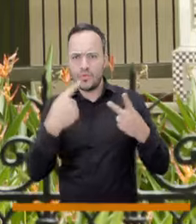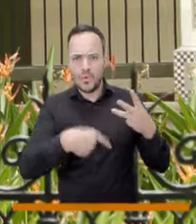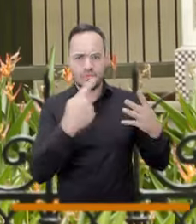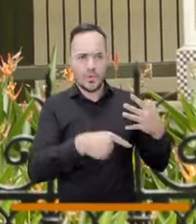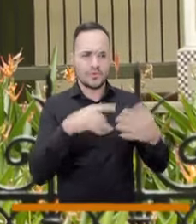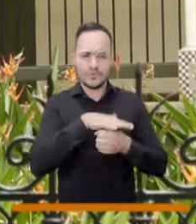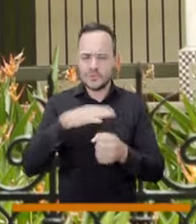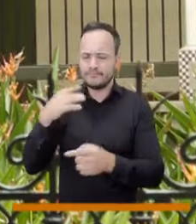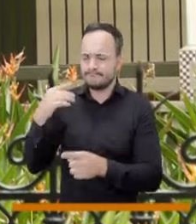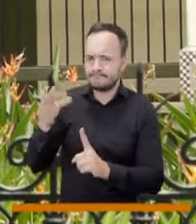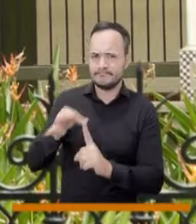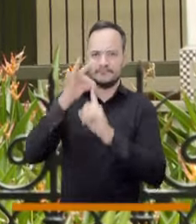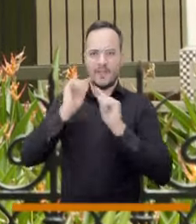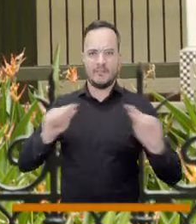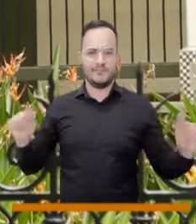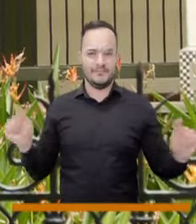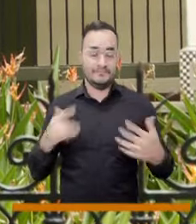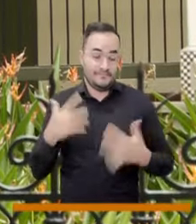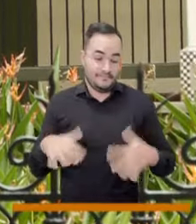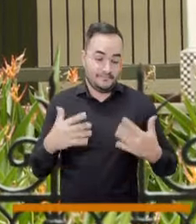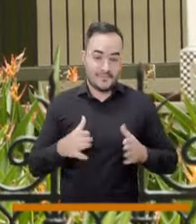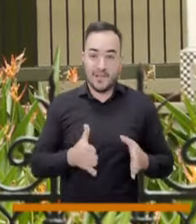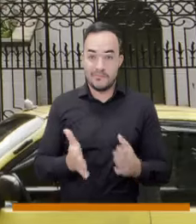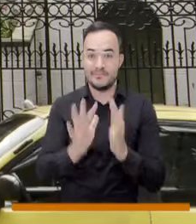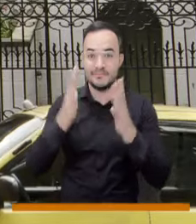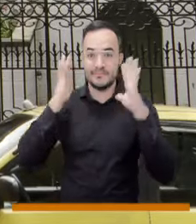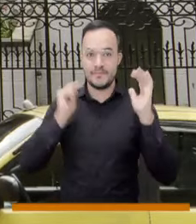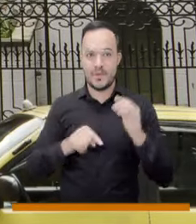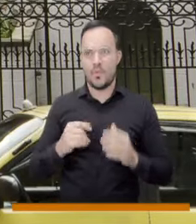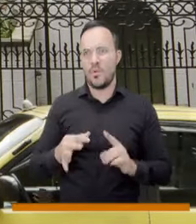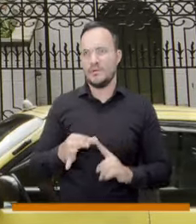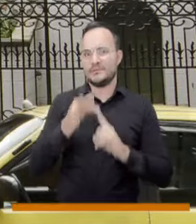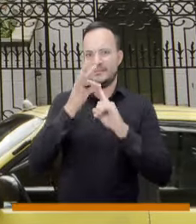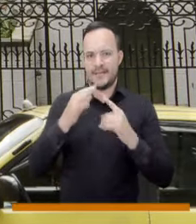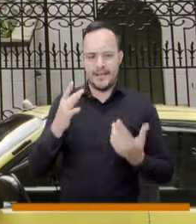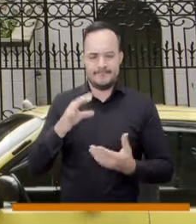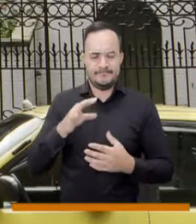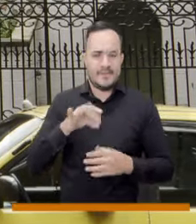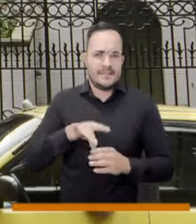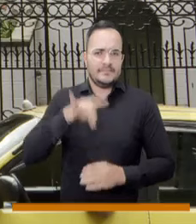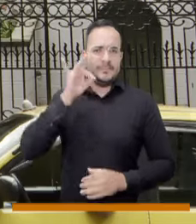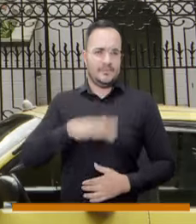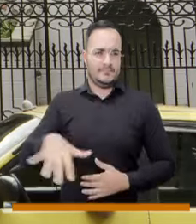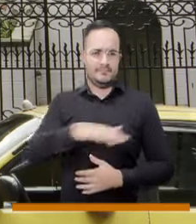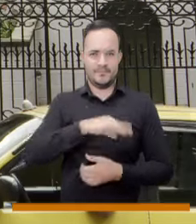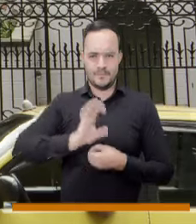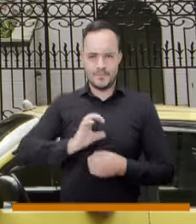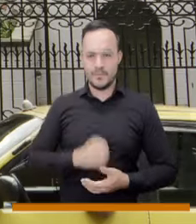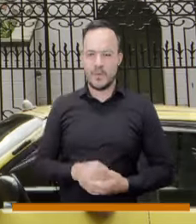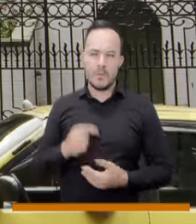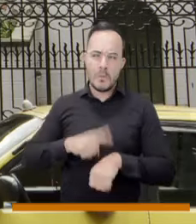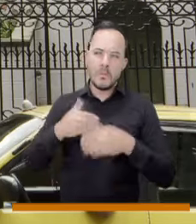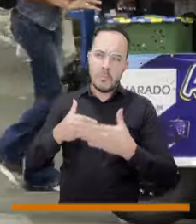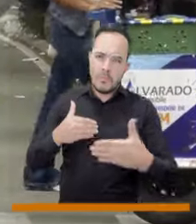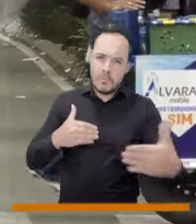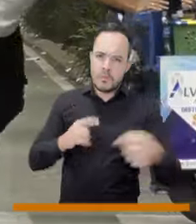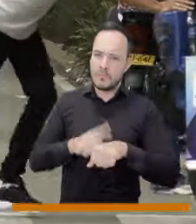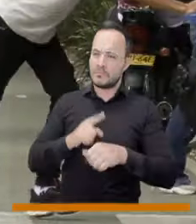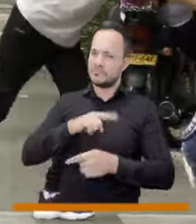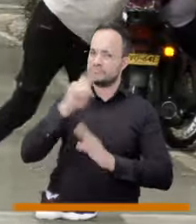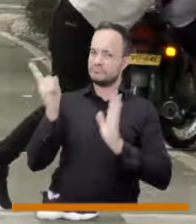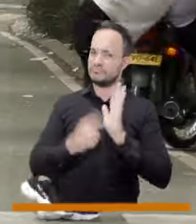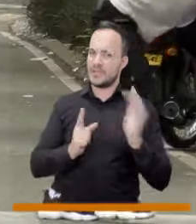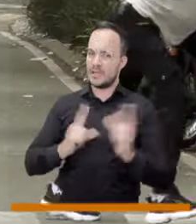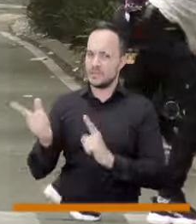playa es que la playa es el alma y el soporte de esta ciudad más o menos cuánto tardaría es un gran factor que hay